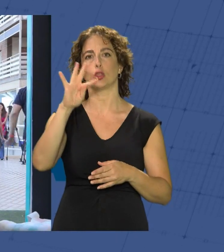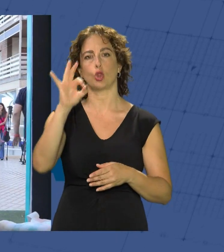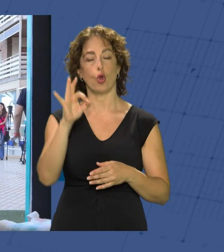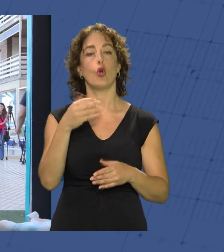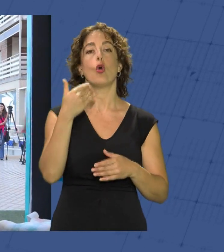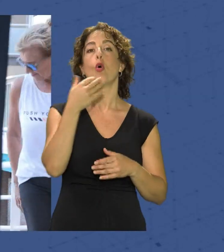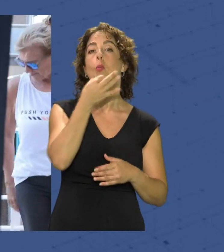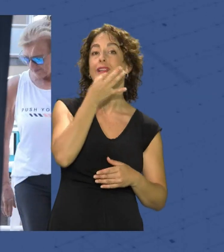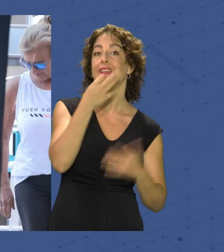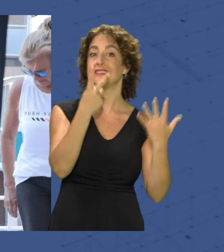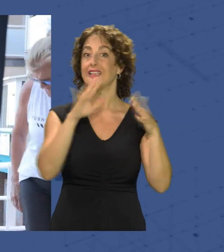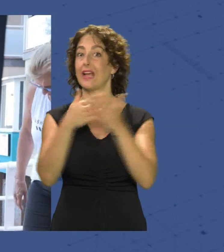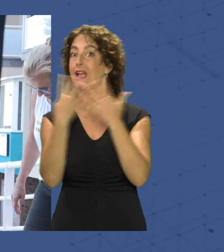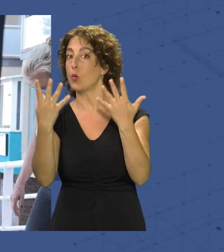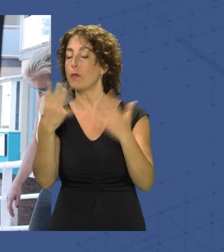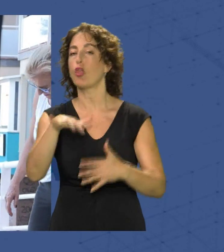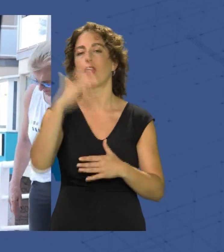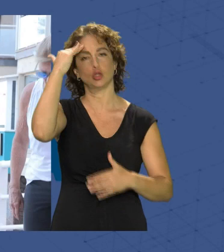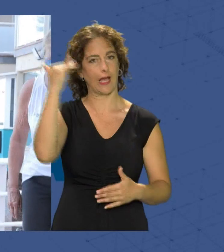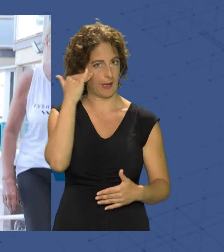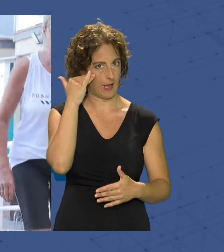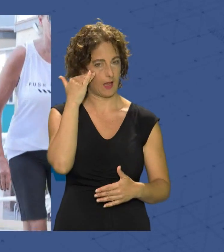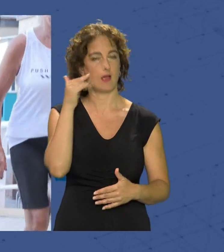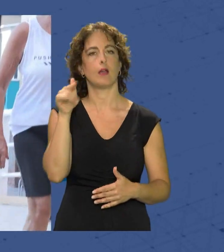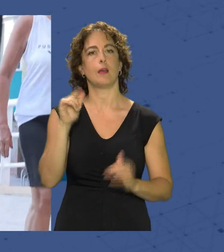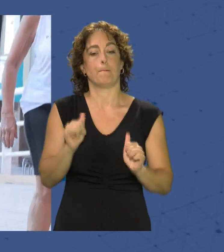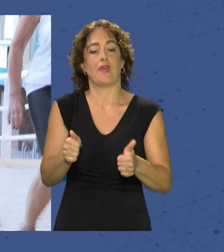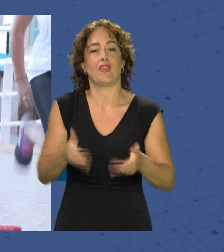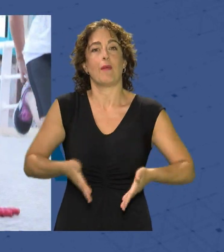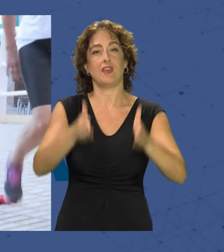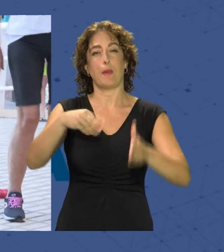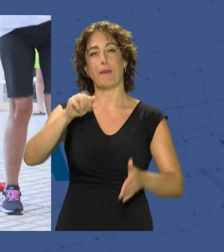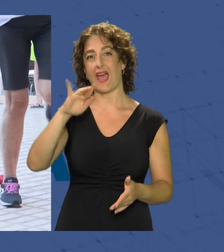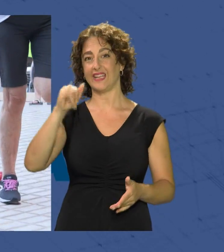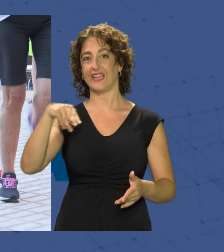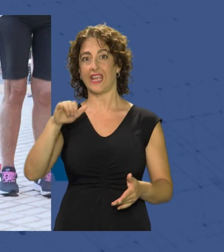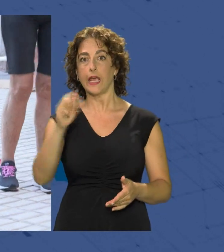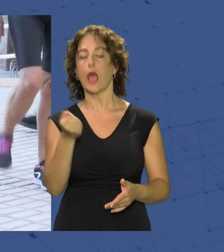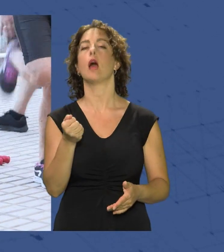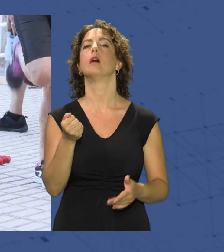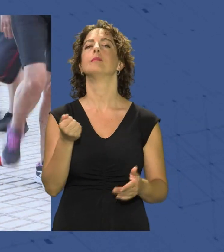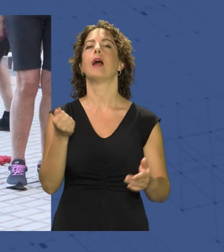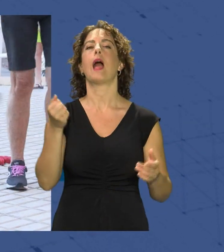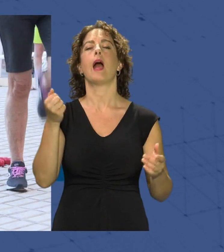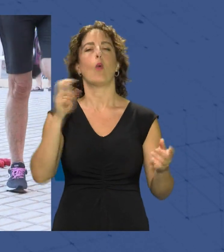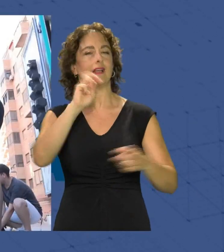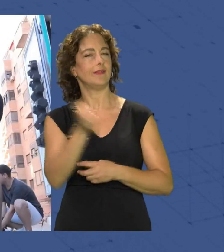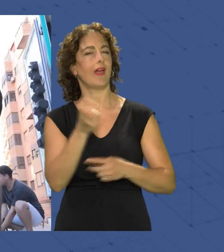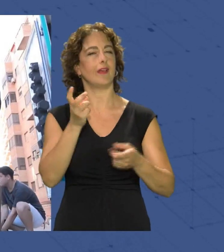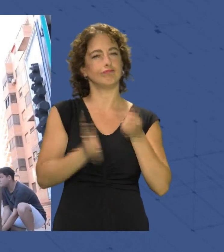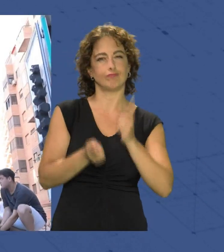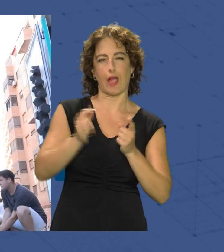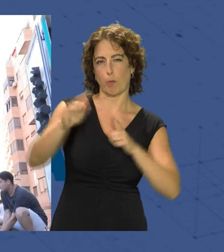de siete a nueve, están en Costa Cabana, al comienzo de la avenida marinera. Actividades dirigidas y con muchos